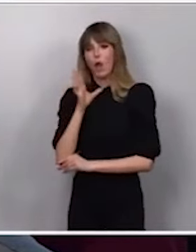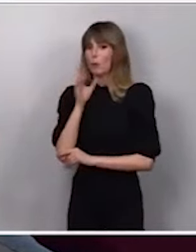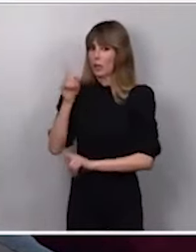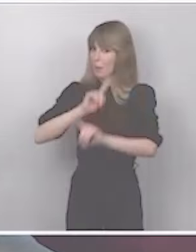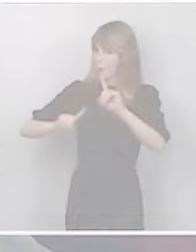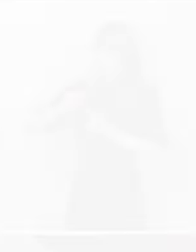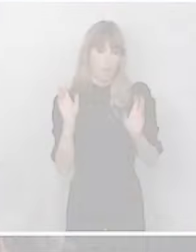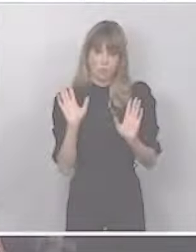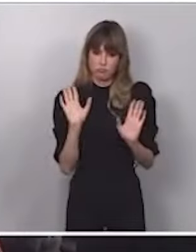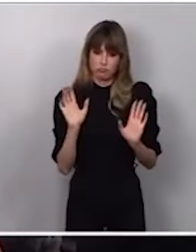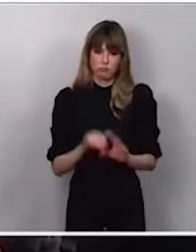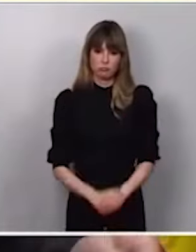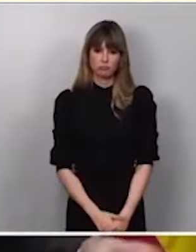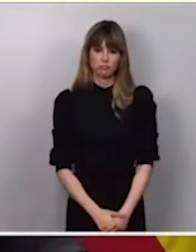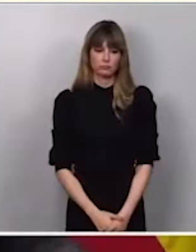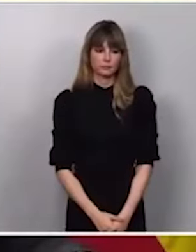sus declaraciones han generado.